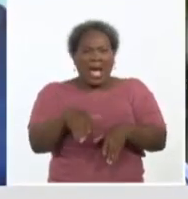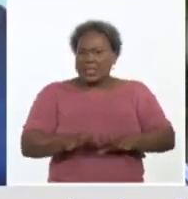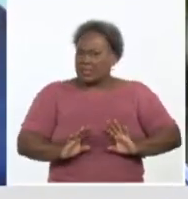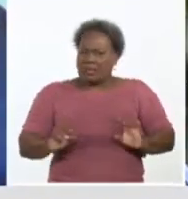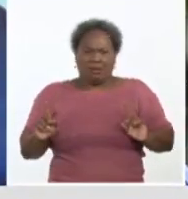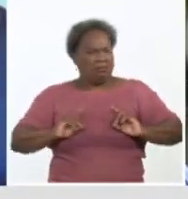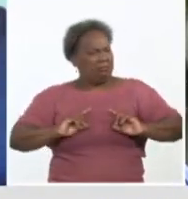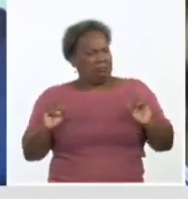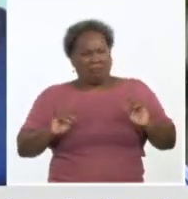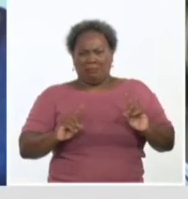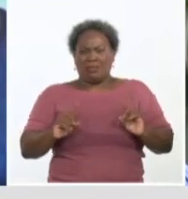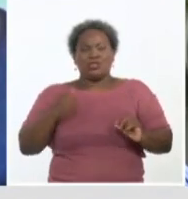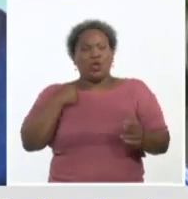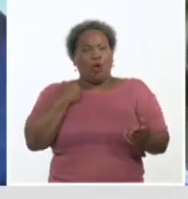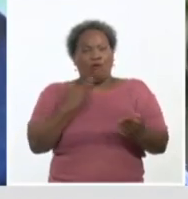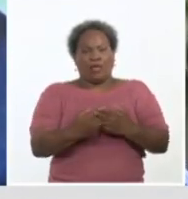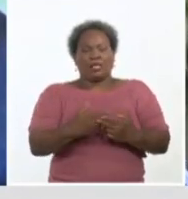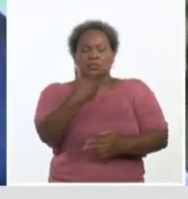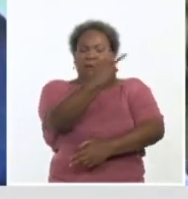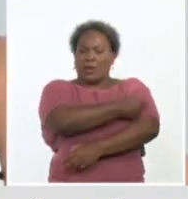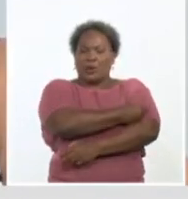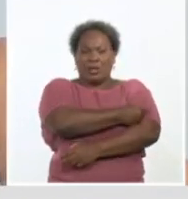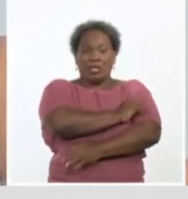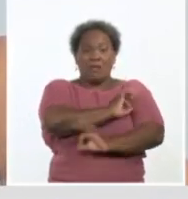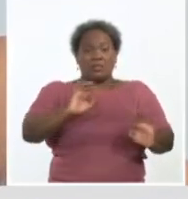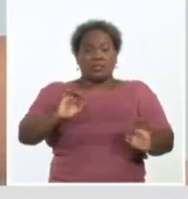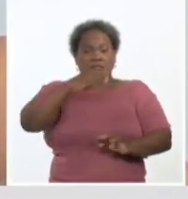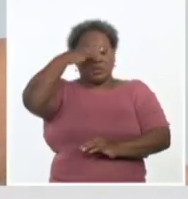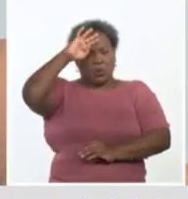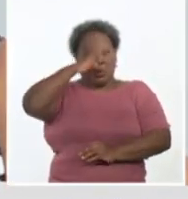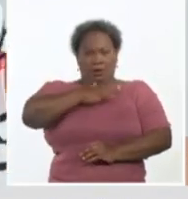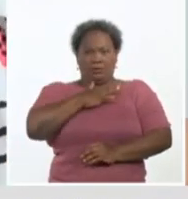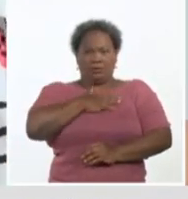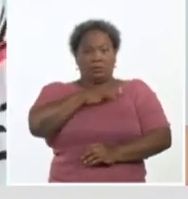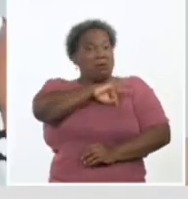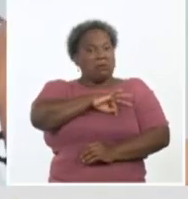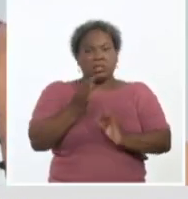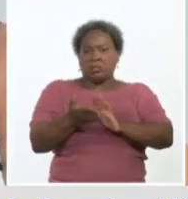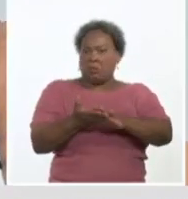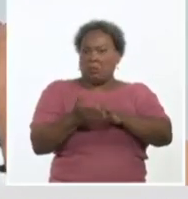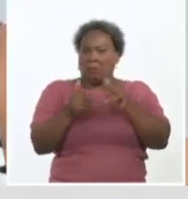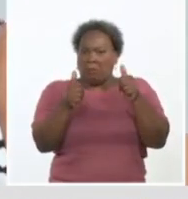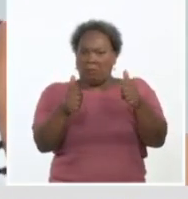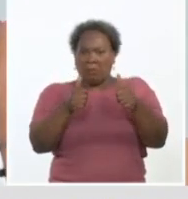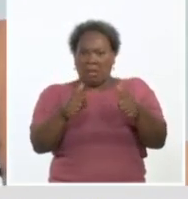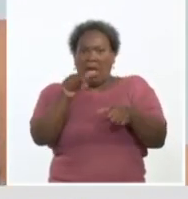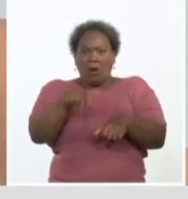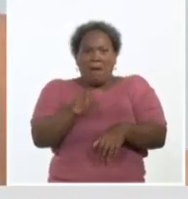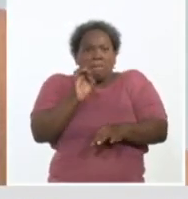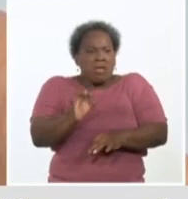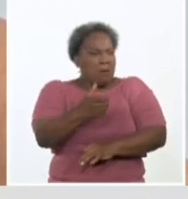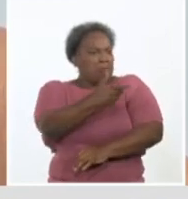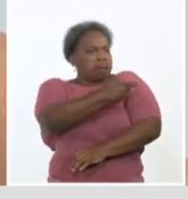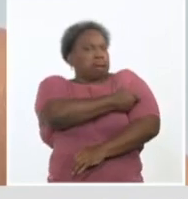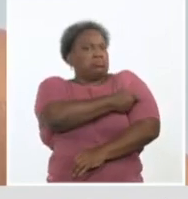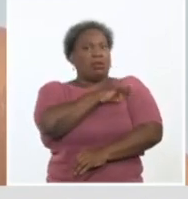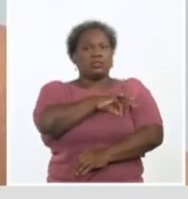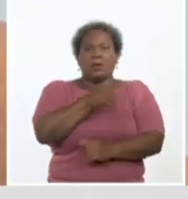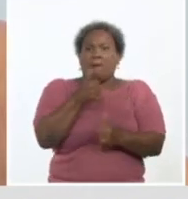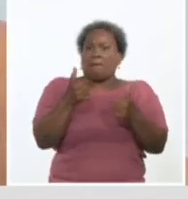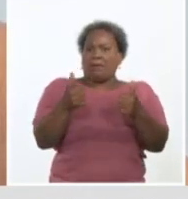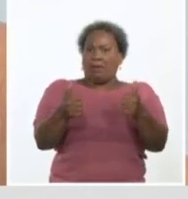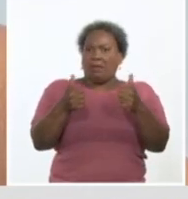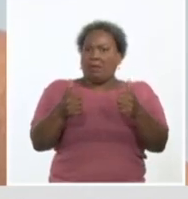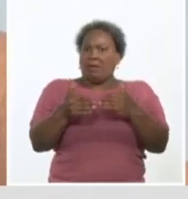plena confianza en la vacuna y en los especialistas cubanos. No me he sentido ningún síntoma, ahora mismo me vacunaron, no me he sentido nada, ni me